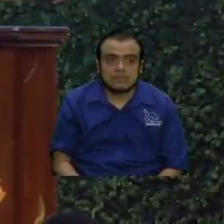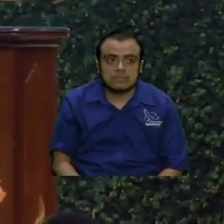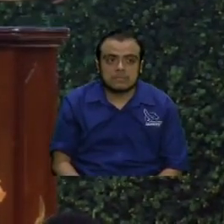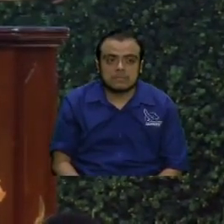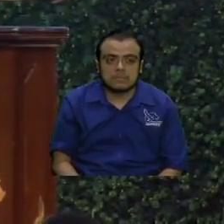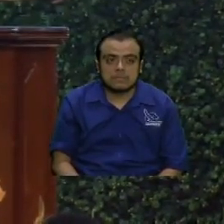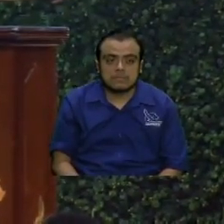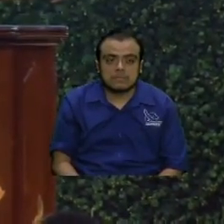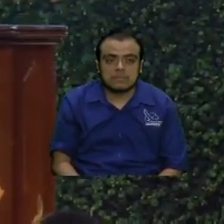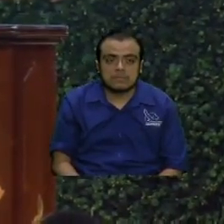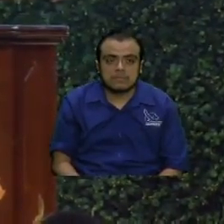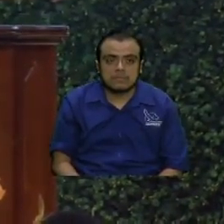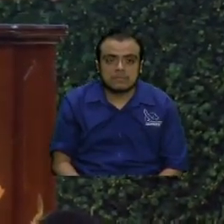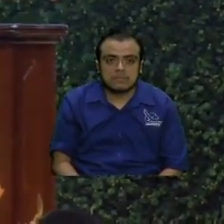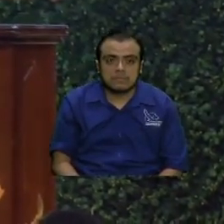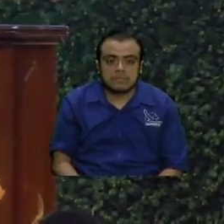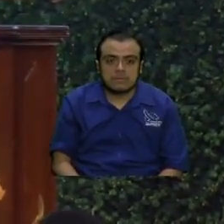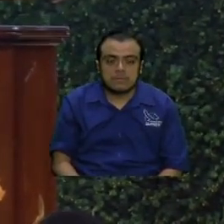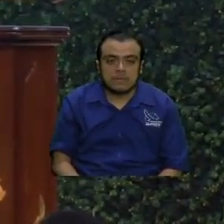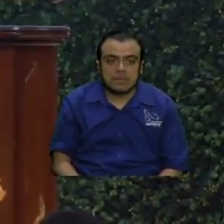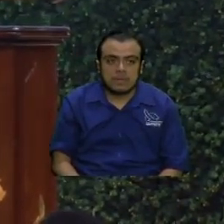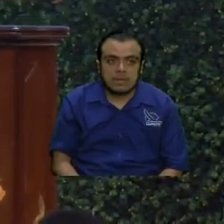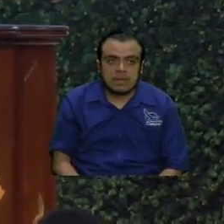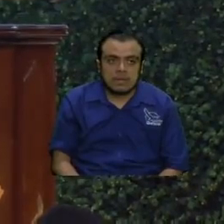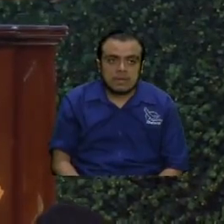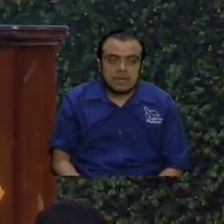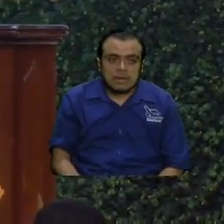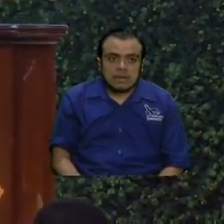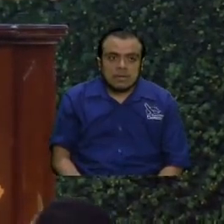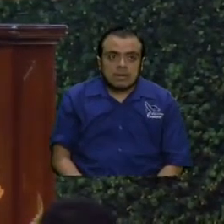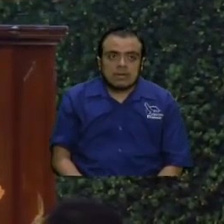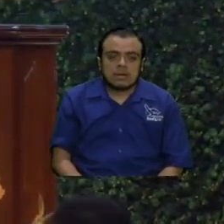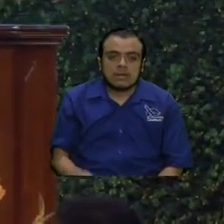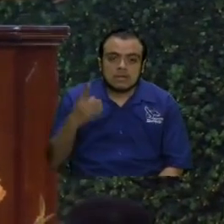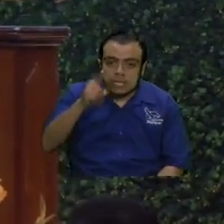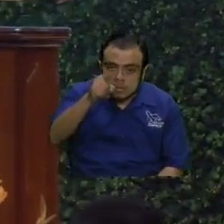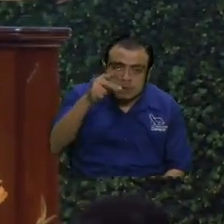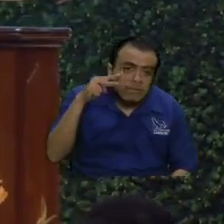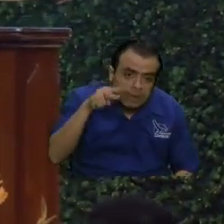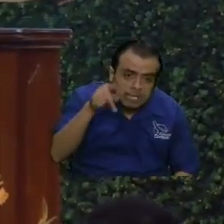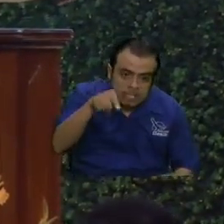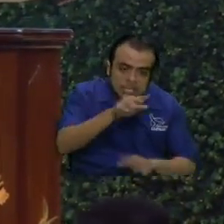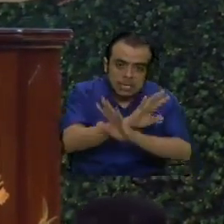y tráigaselo también usted puede orar por él acá usted lo trajo